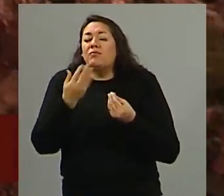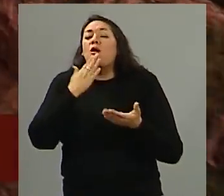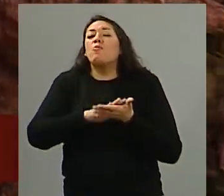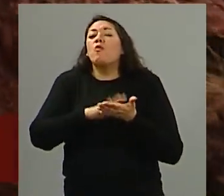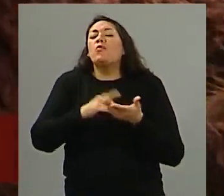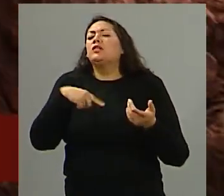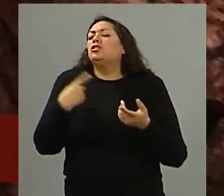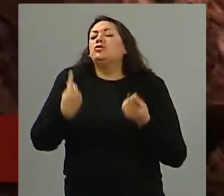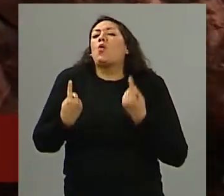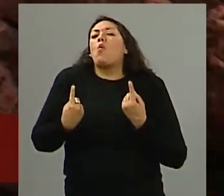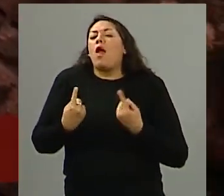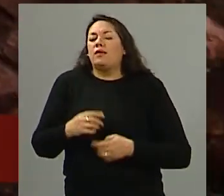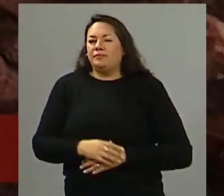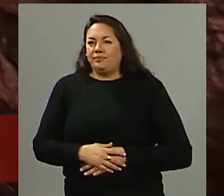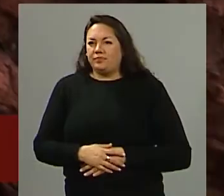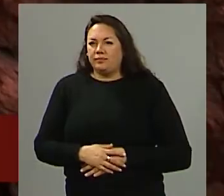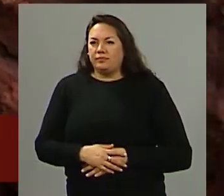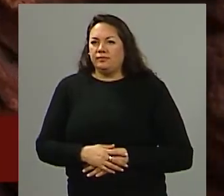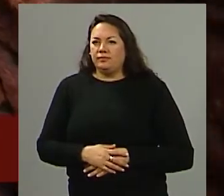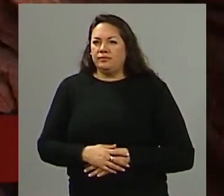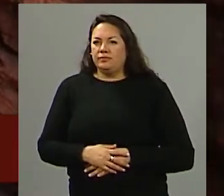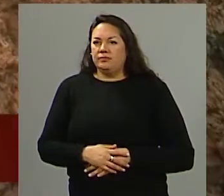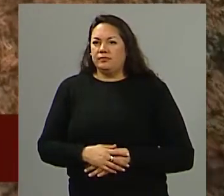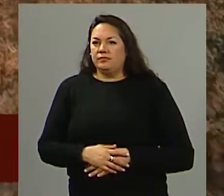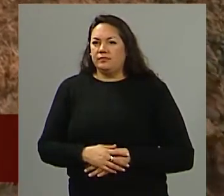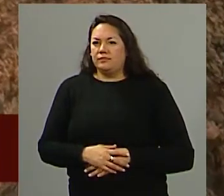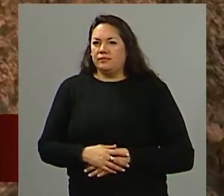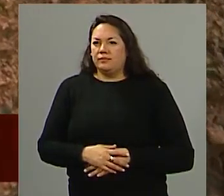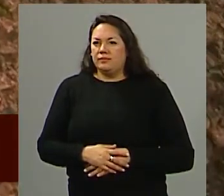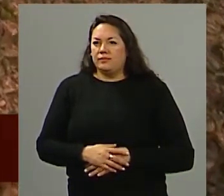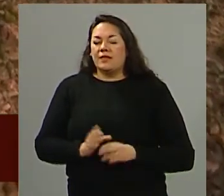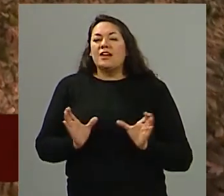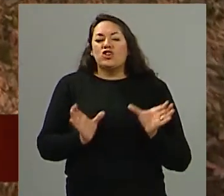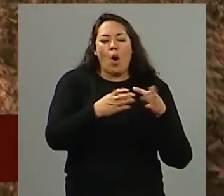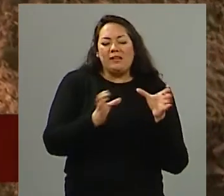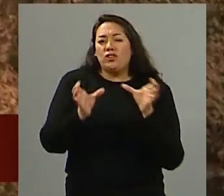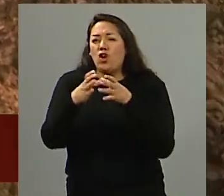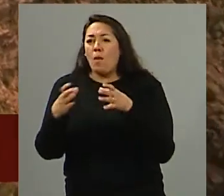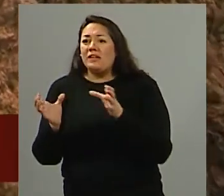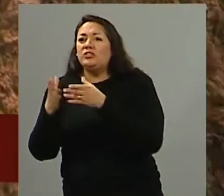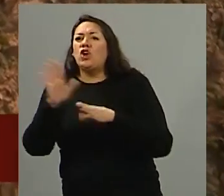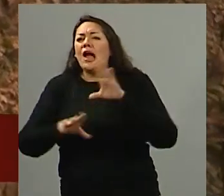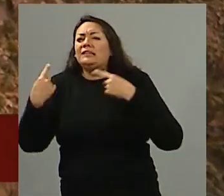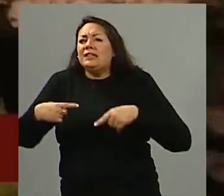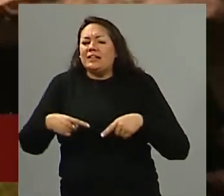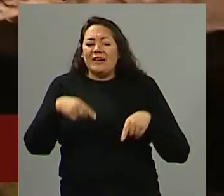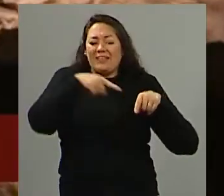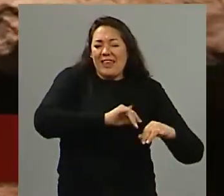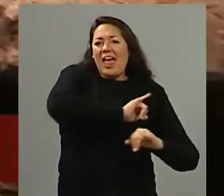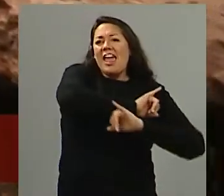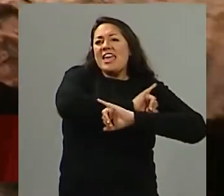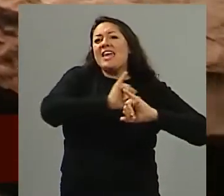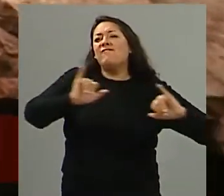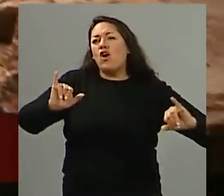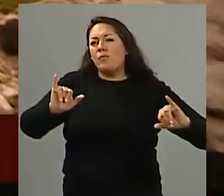nuestra legisladora de Verónica Valverde fue que una de las facultades que tiene cada una de las comisiones es solicitar información a aquellos organismos que